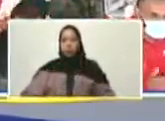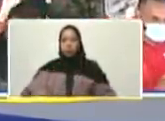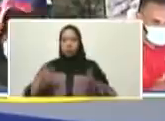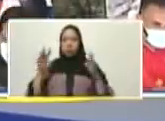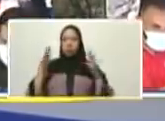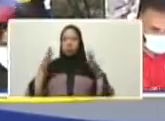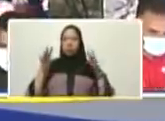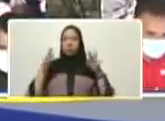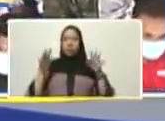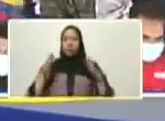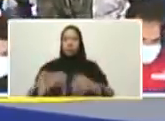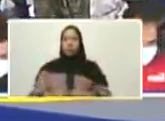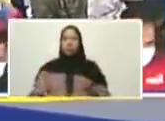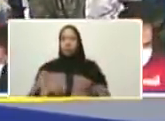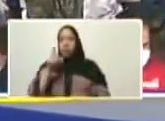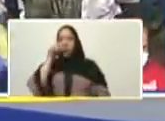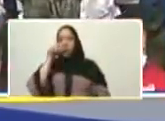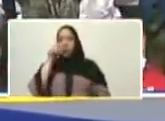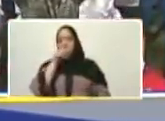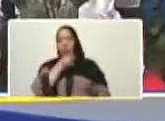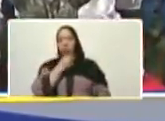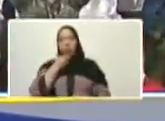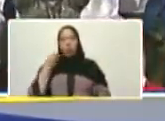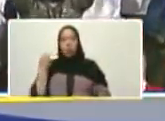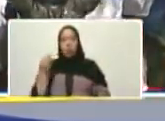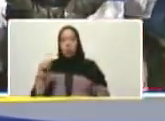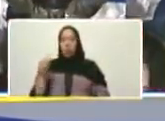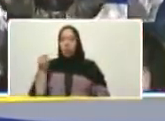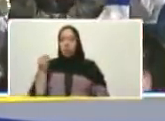Maldonado Mervin tú eres un hombre joven tiene energía fuerza